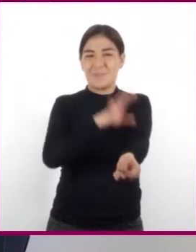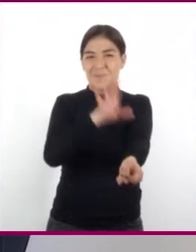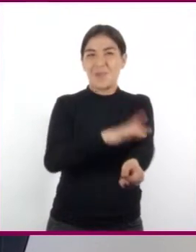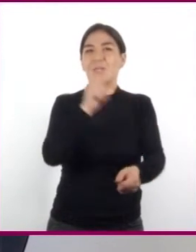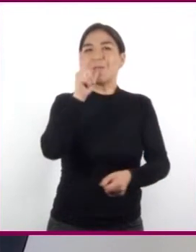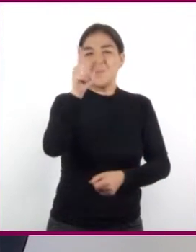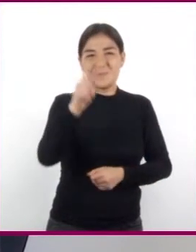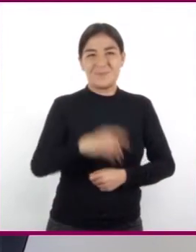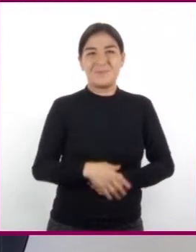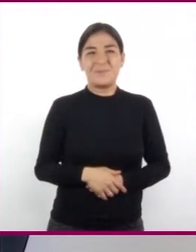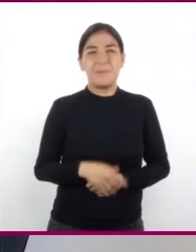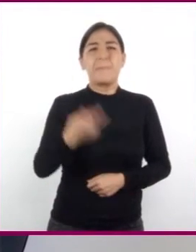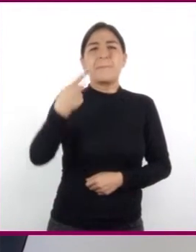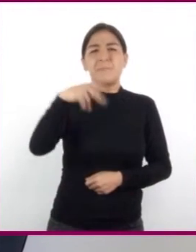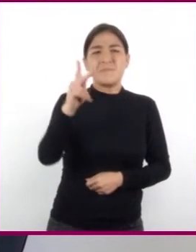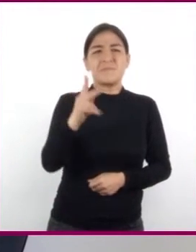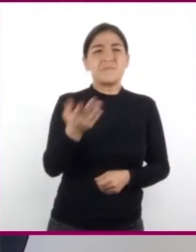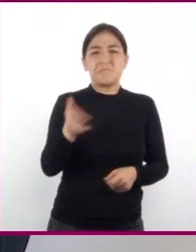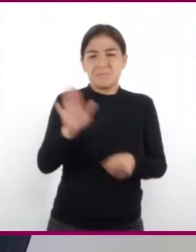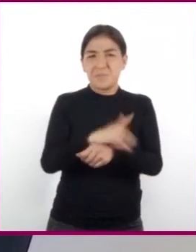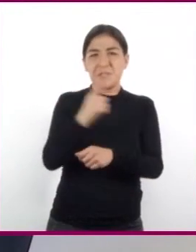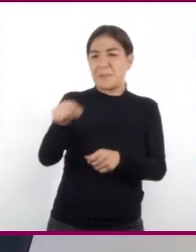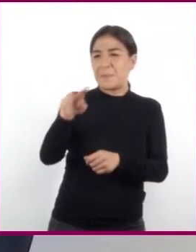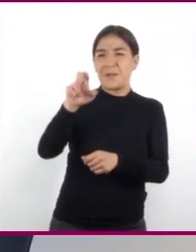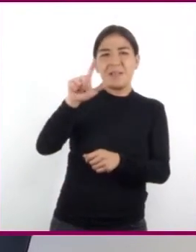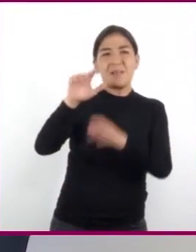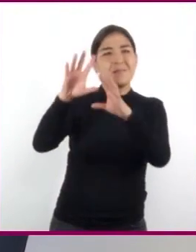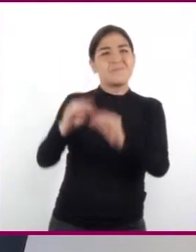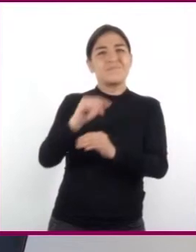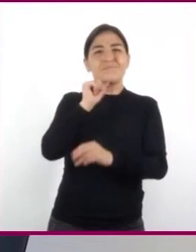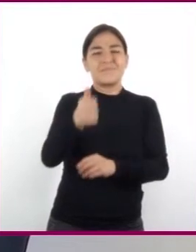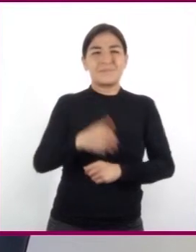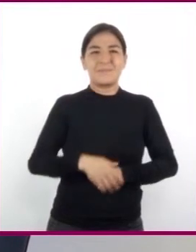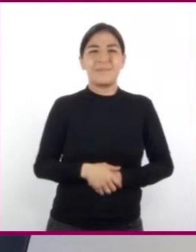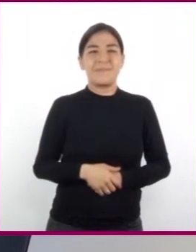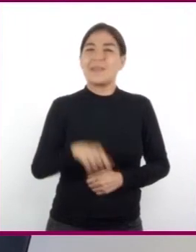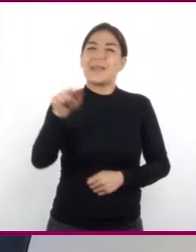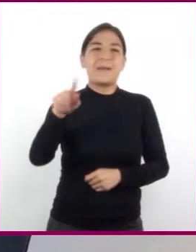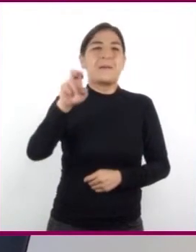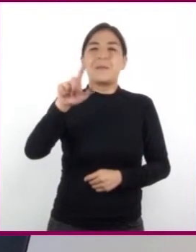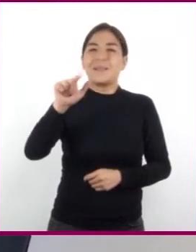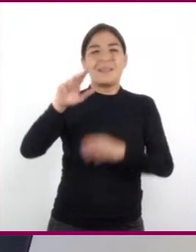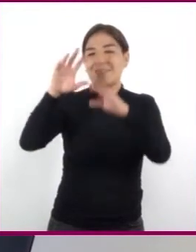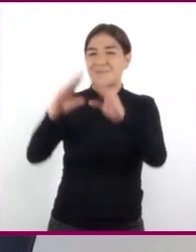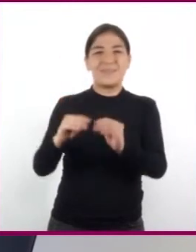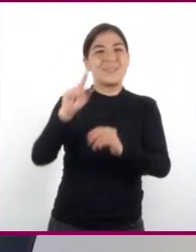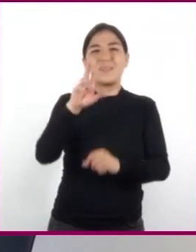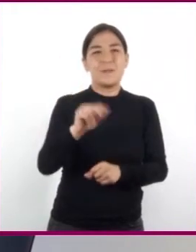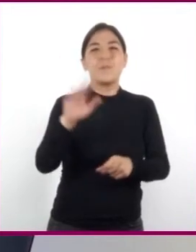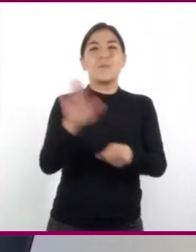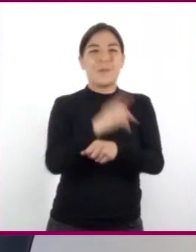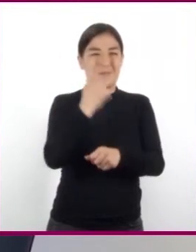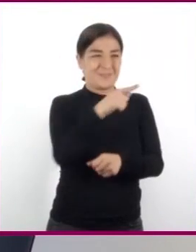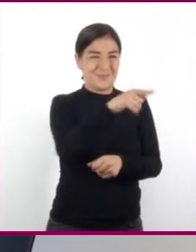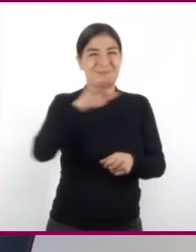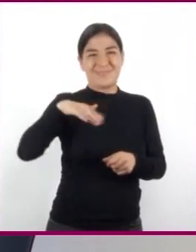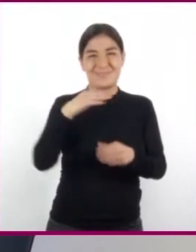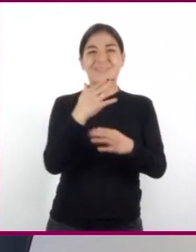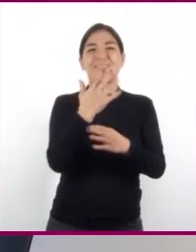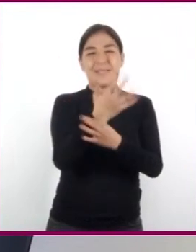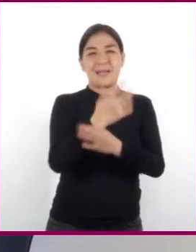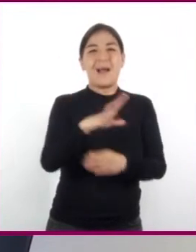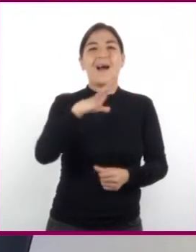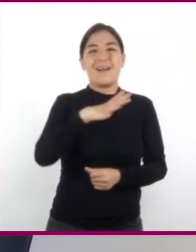No se apaga porque, como señalaste, tiene